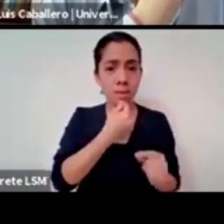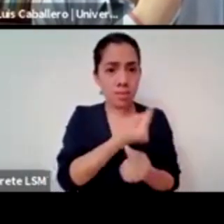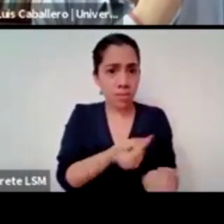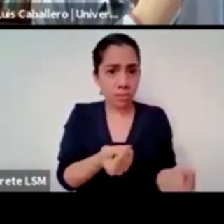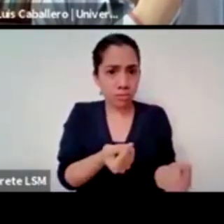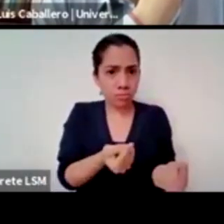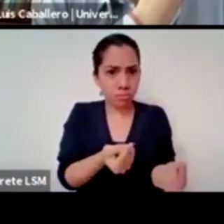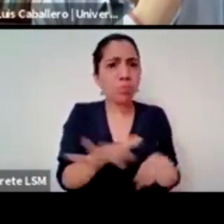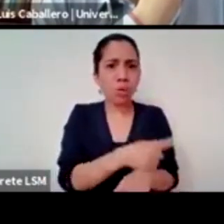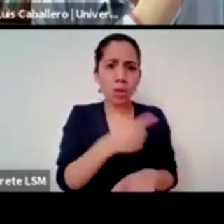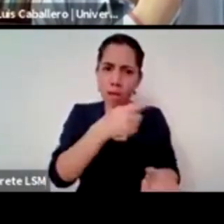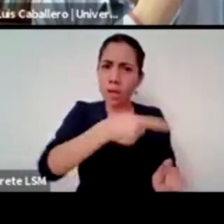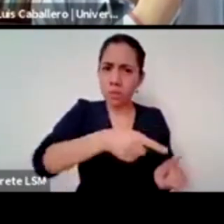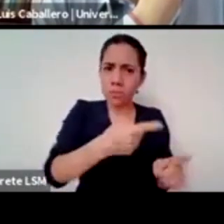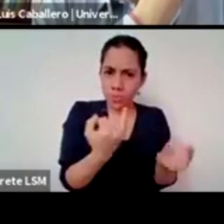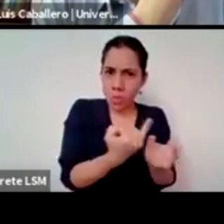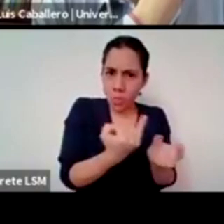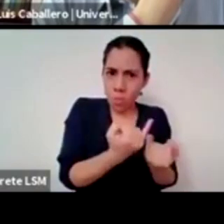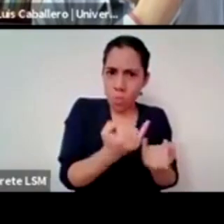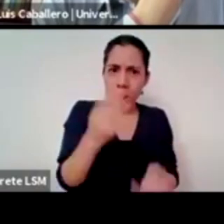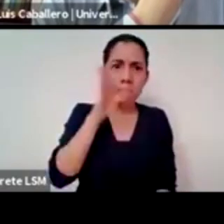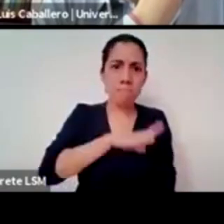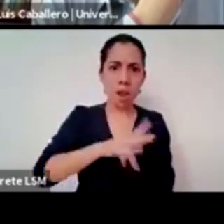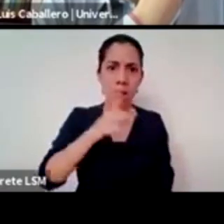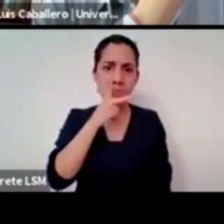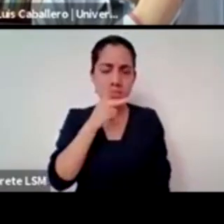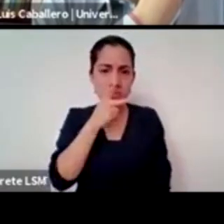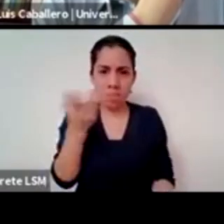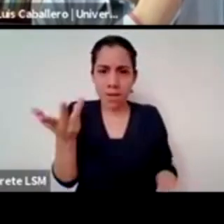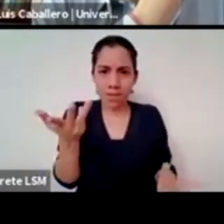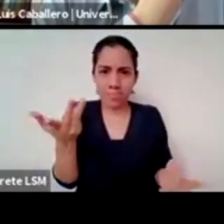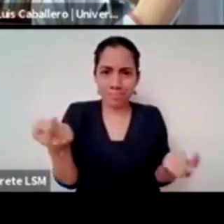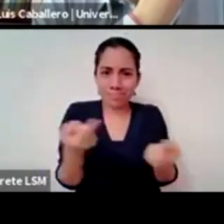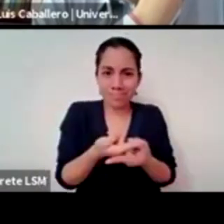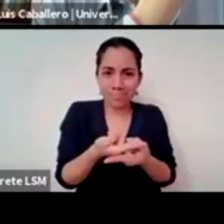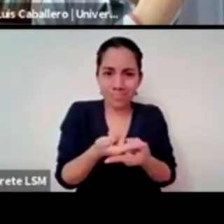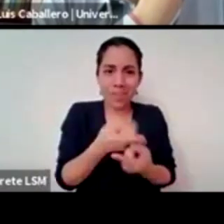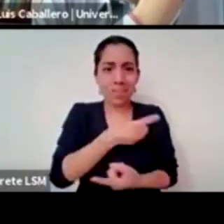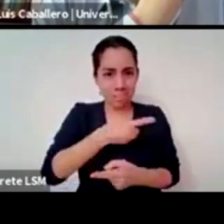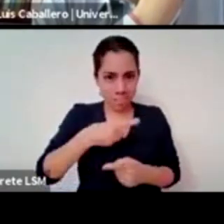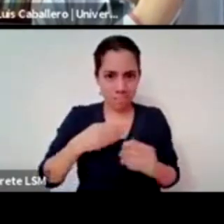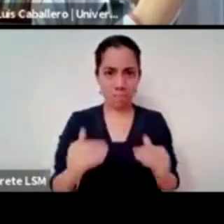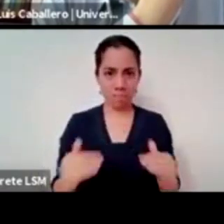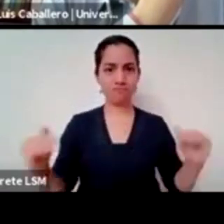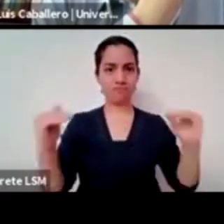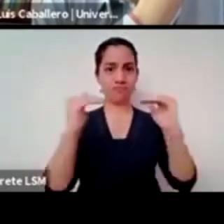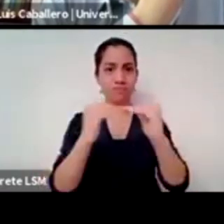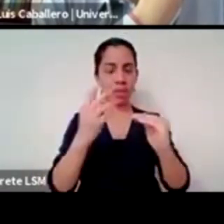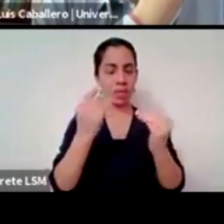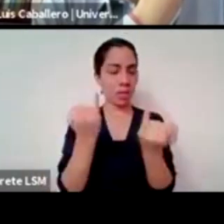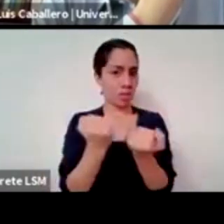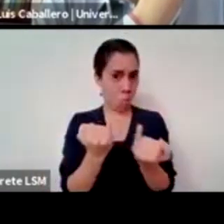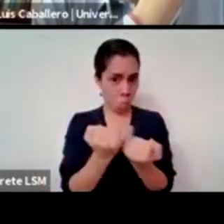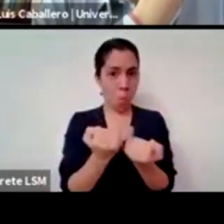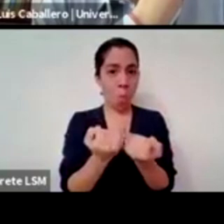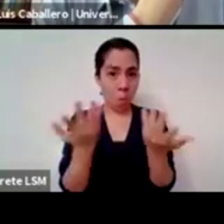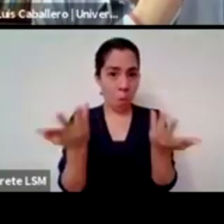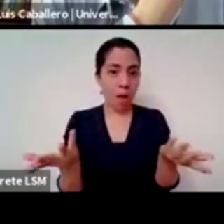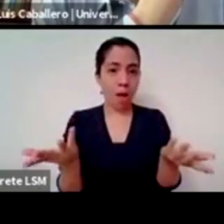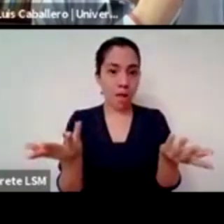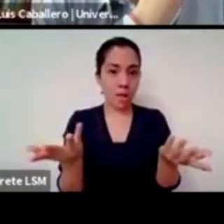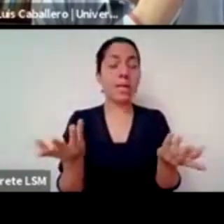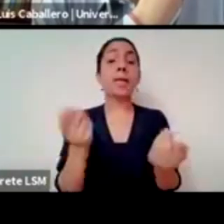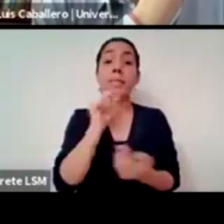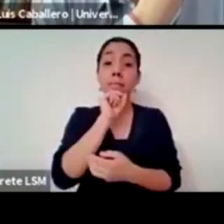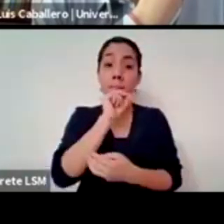desde el mismo proceso educativo de la infancia hasta la época de la adultez de